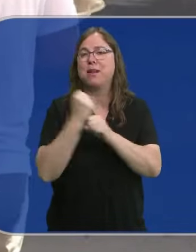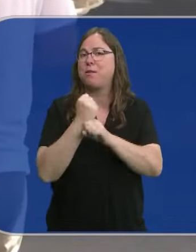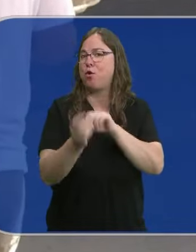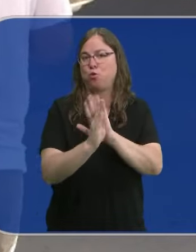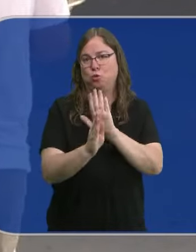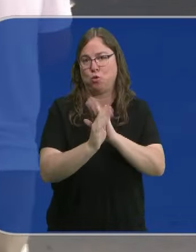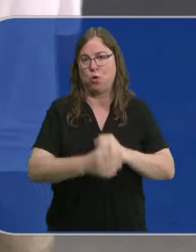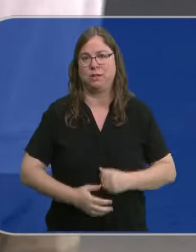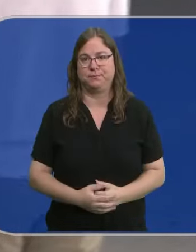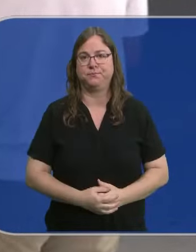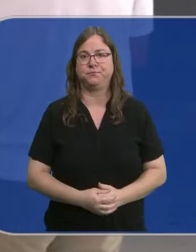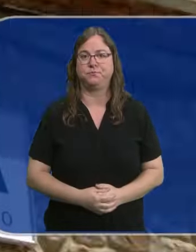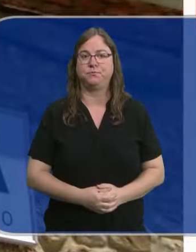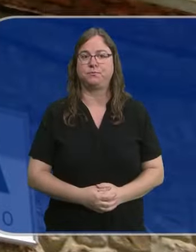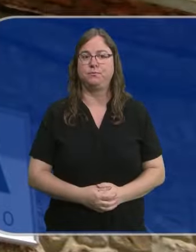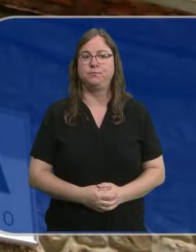siga adelante.